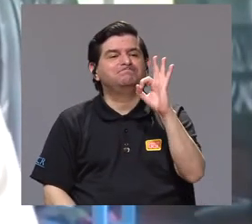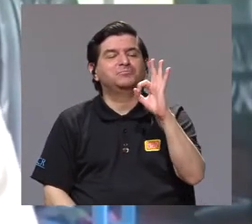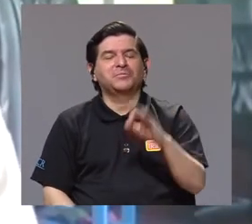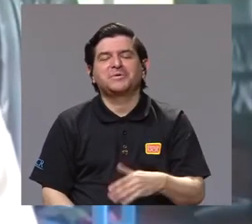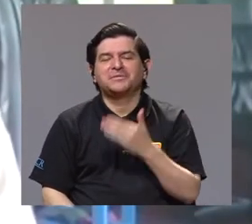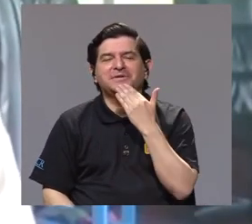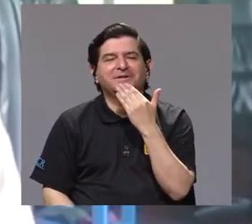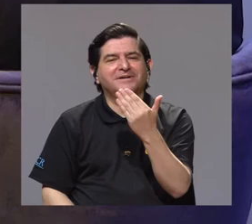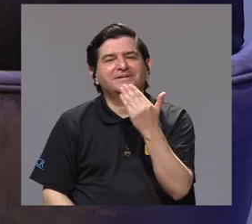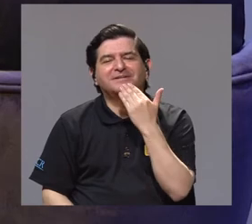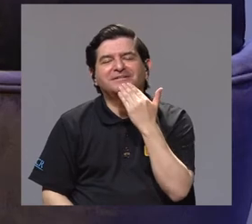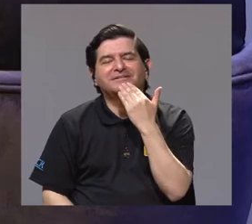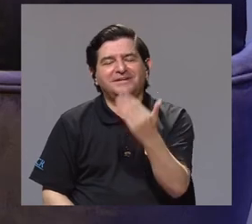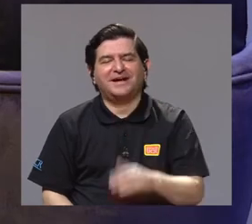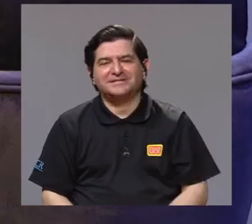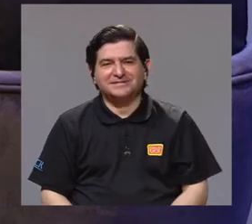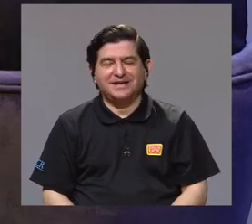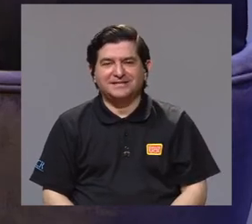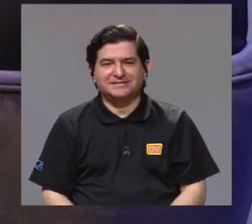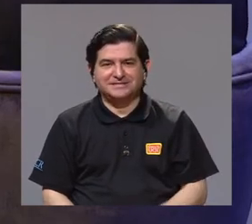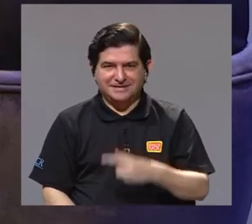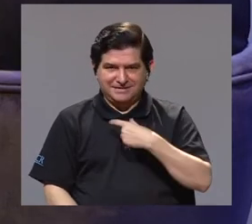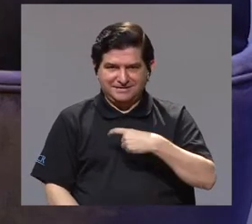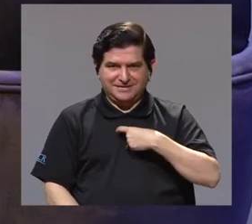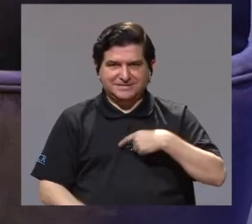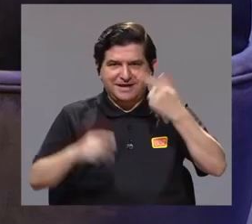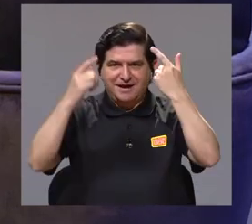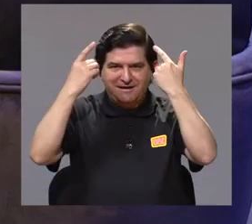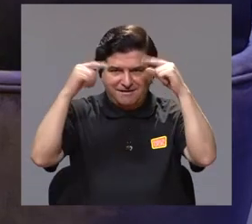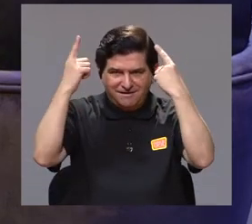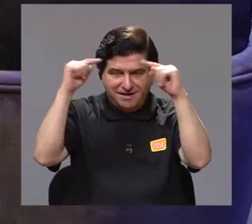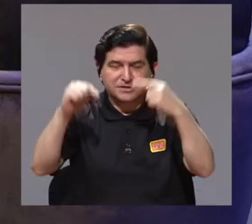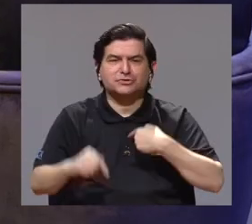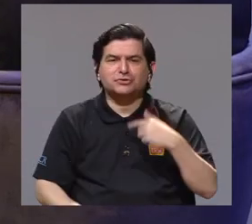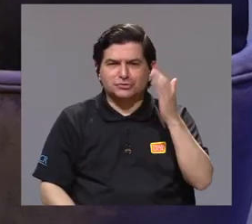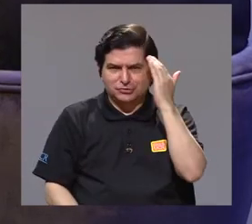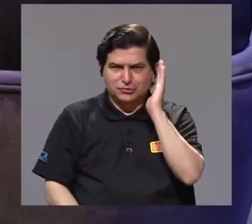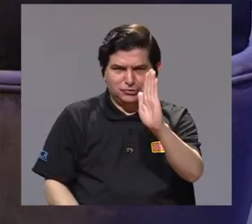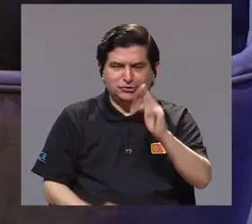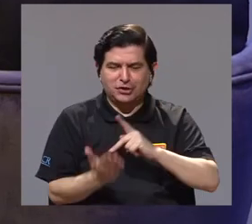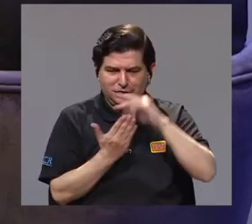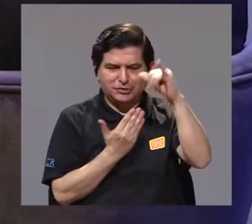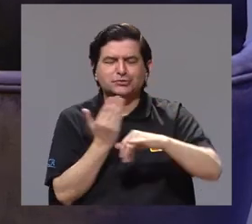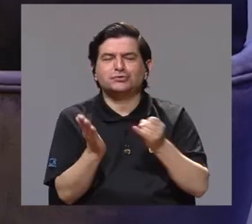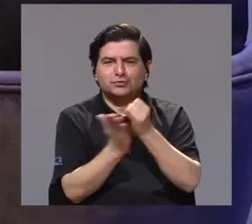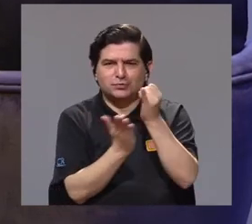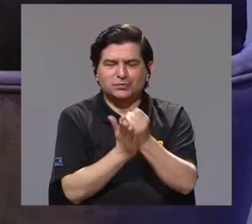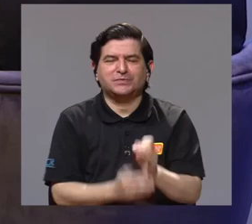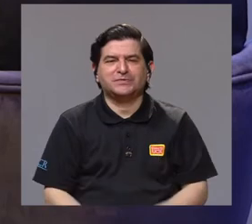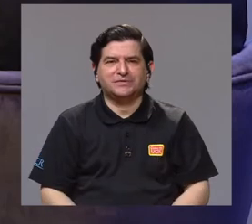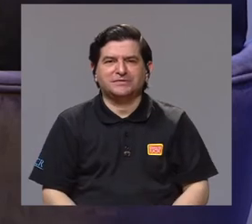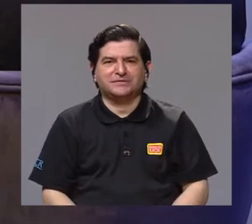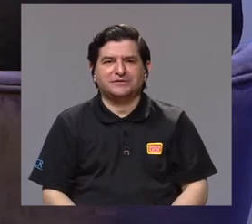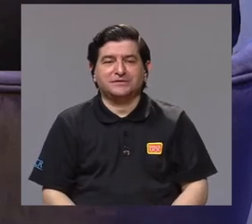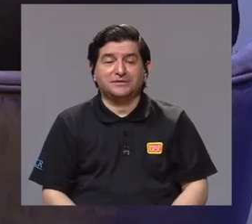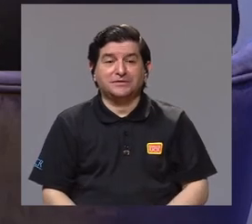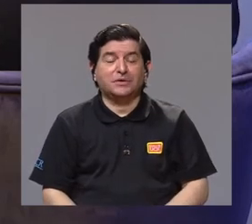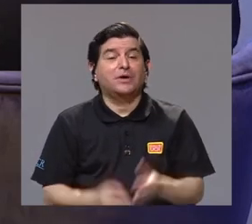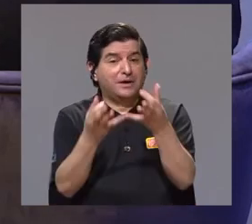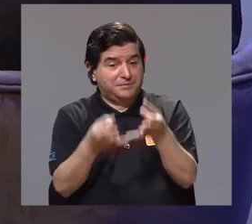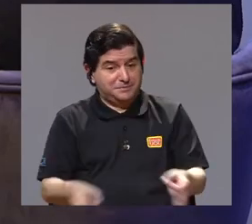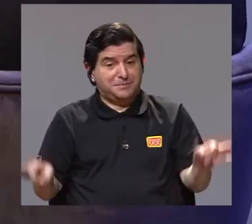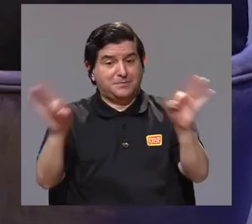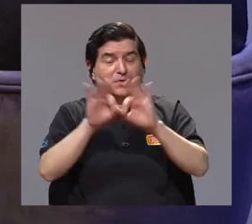Muy bien. Bernal, muchísimas gracias. Muchos más éxitos. Yo conozco esos proyectos de investigación y algo que